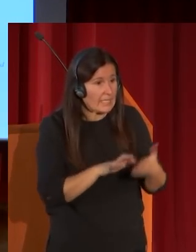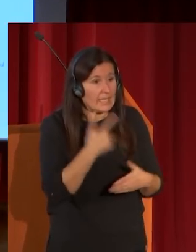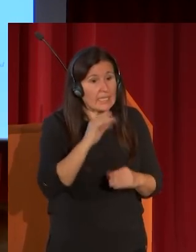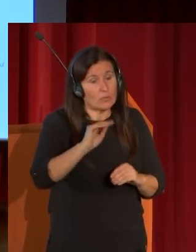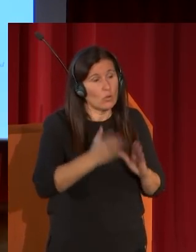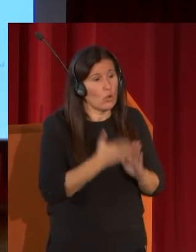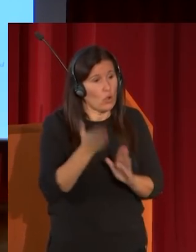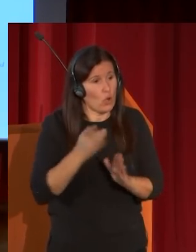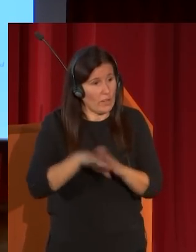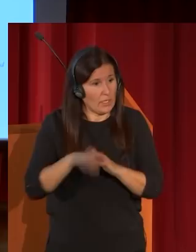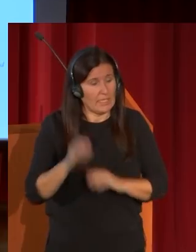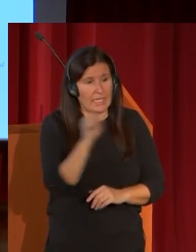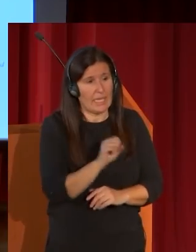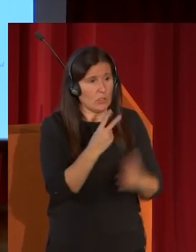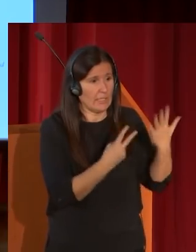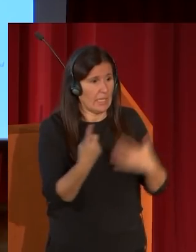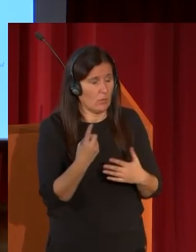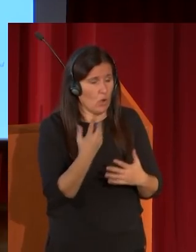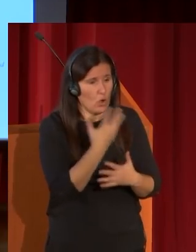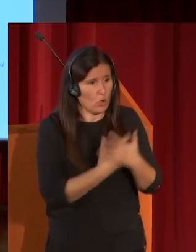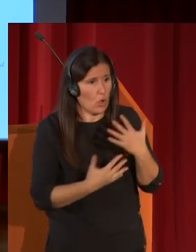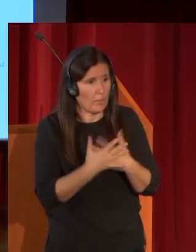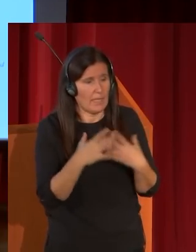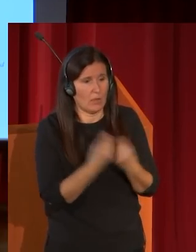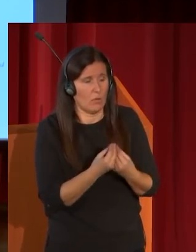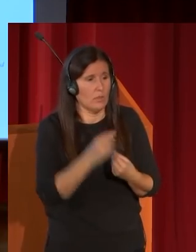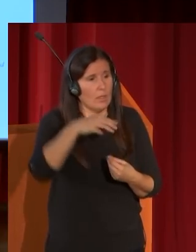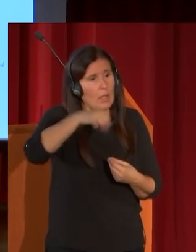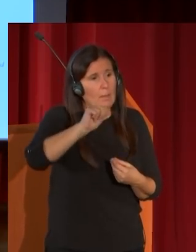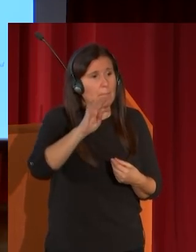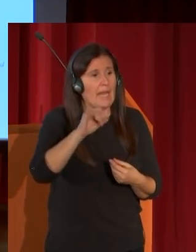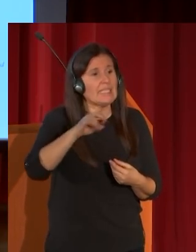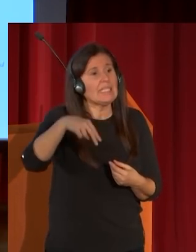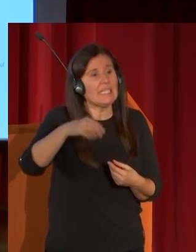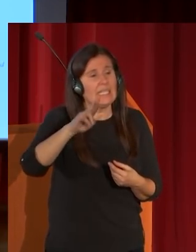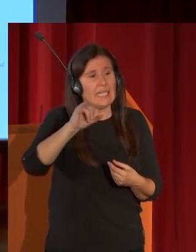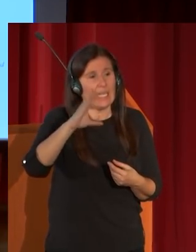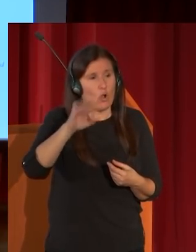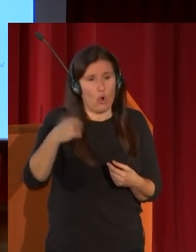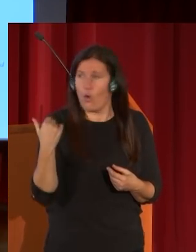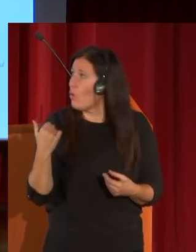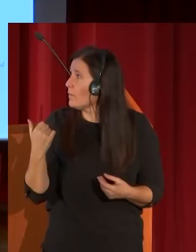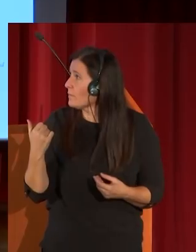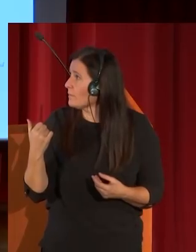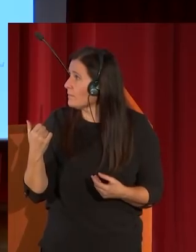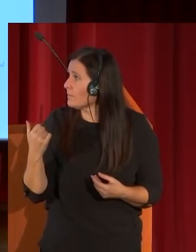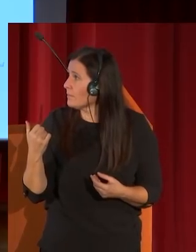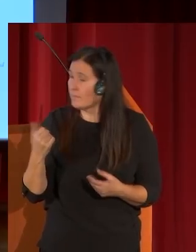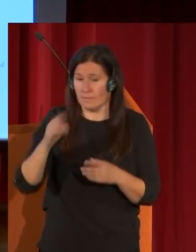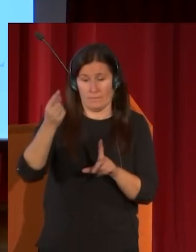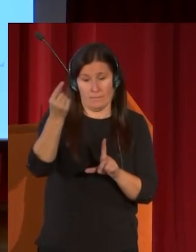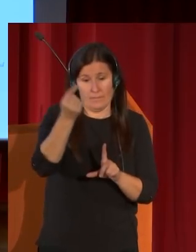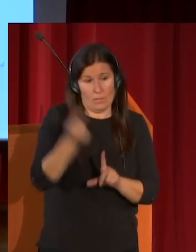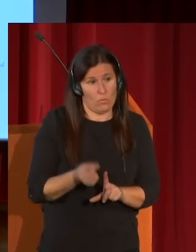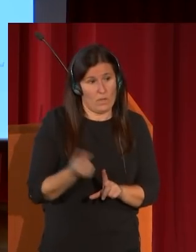veces en el año 71 combina con Martín Rico Martín Rico escribe esta plana y Fortuny escribe y